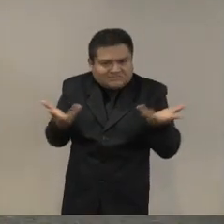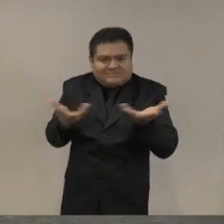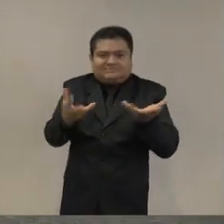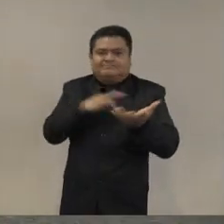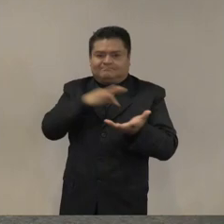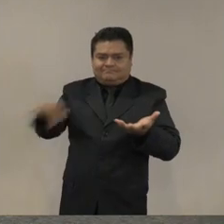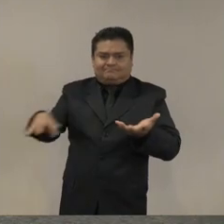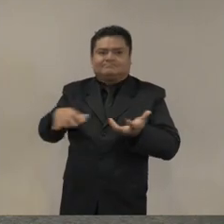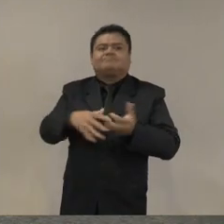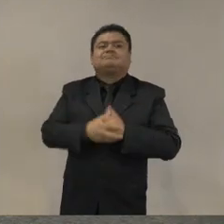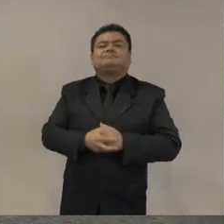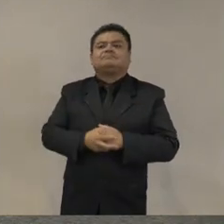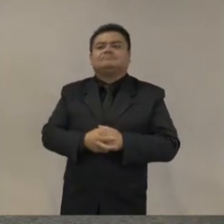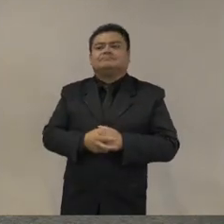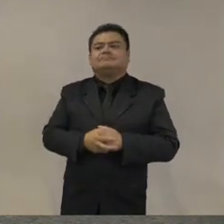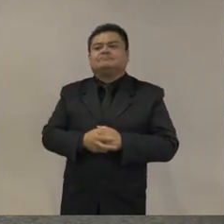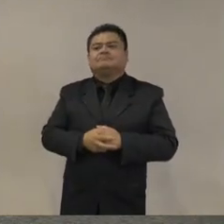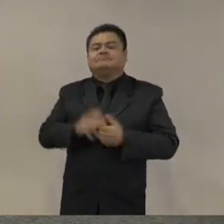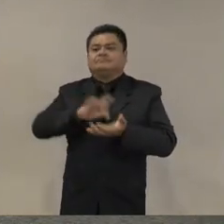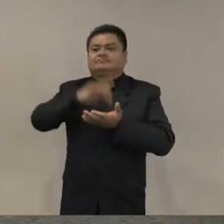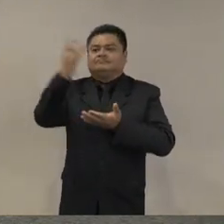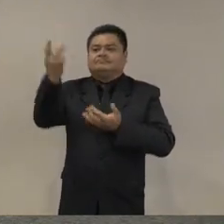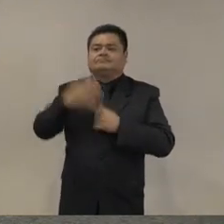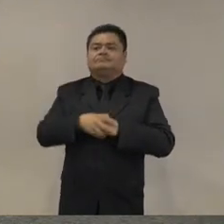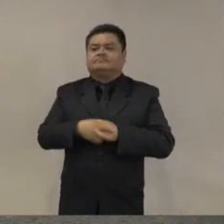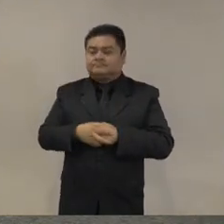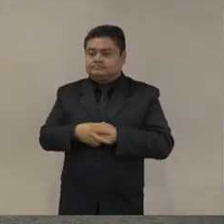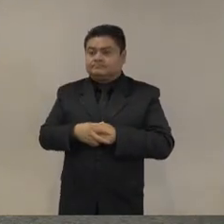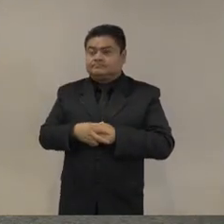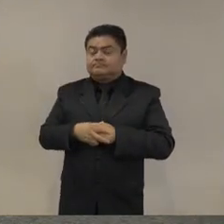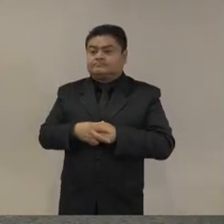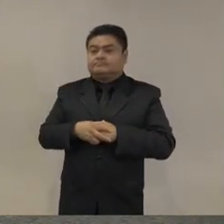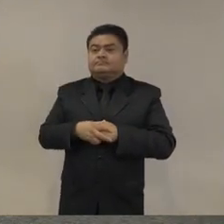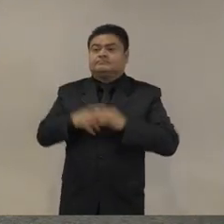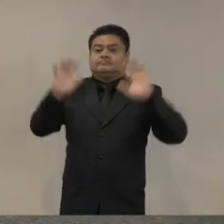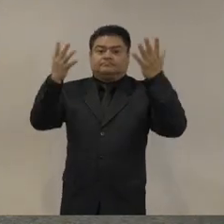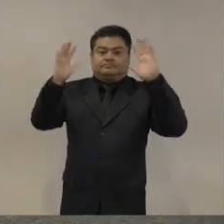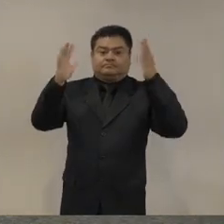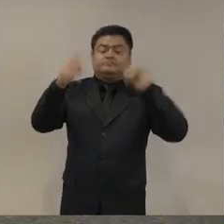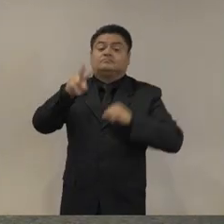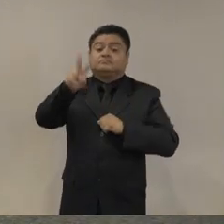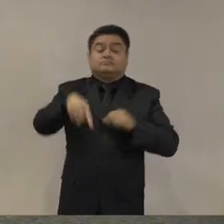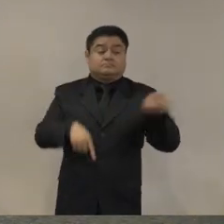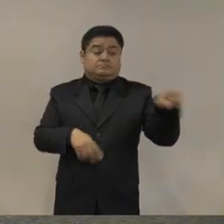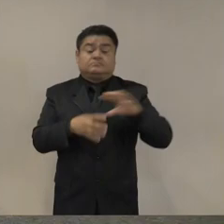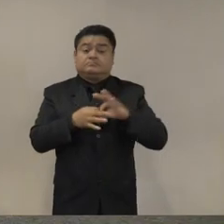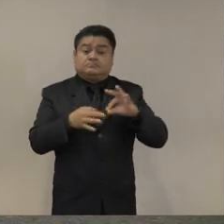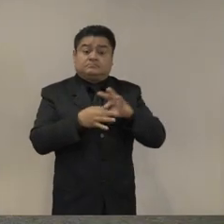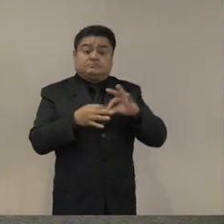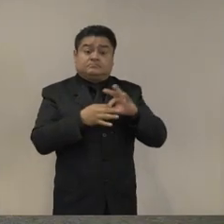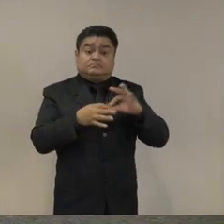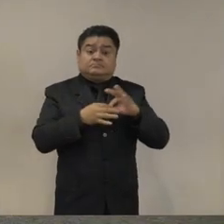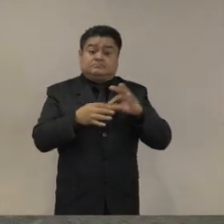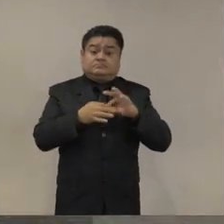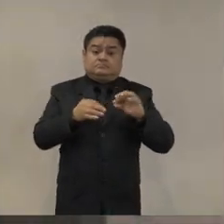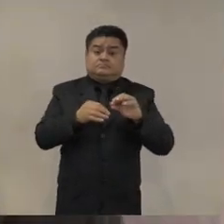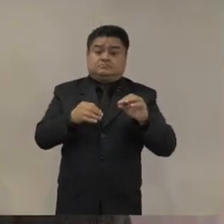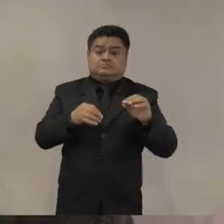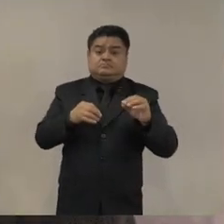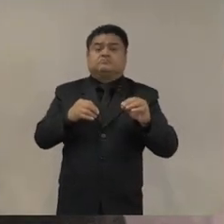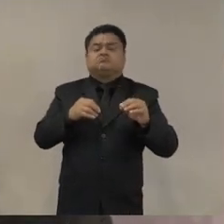muchas gracias Julián creo que se van sumando creo que ayuda mucho este enfoque regional que estás aportando